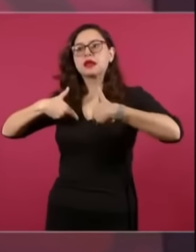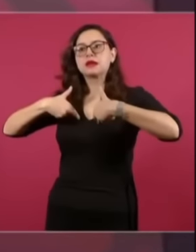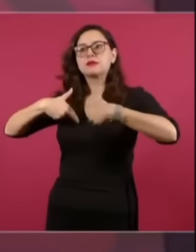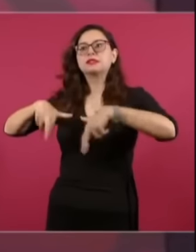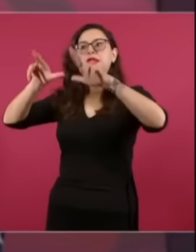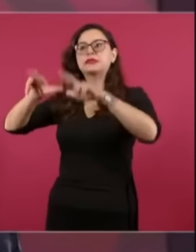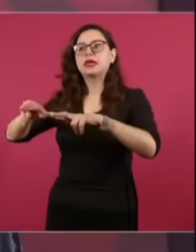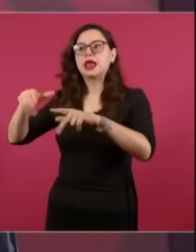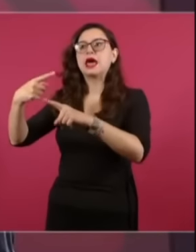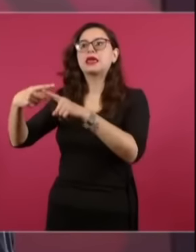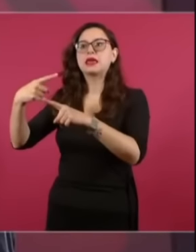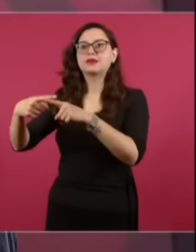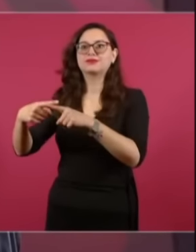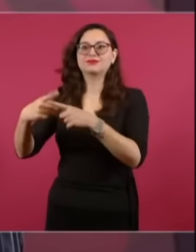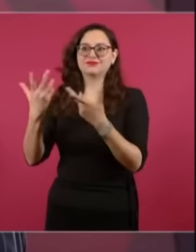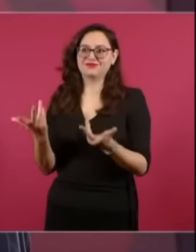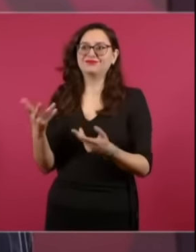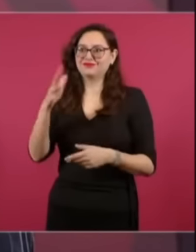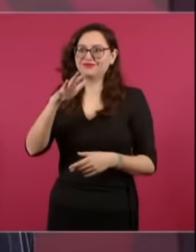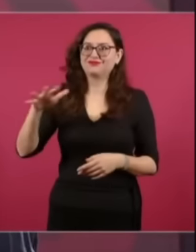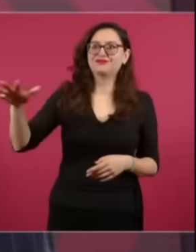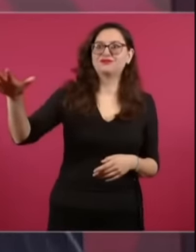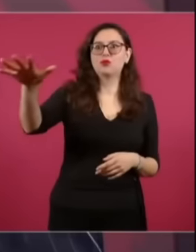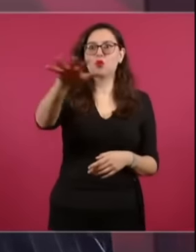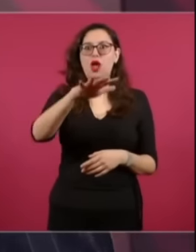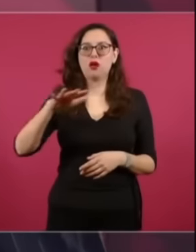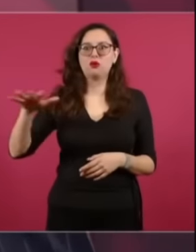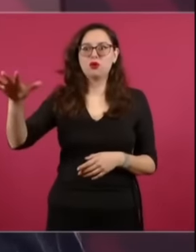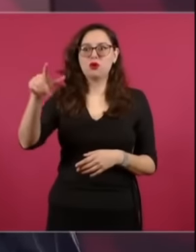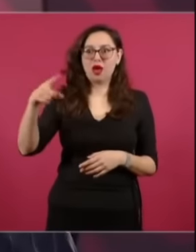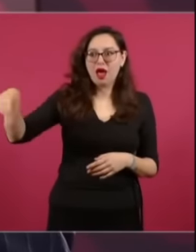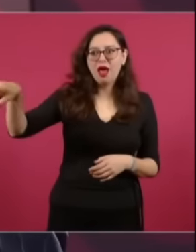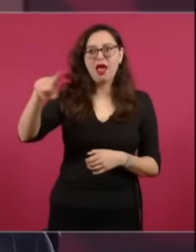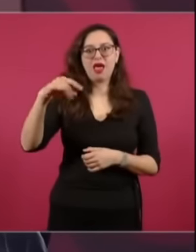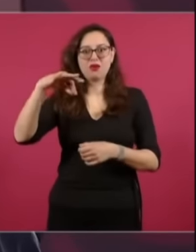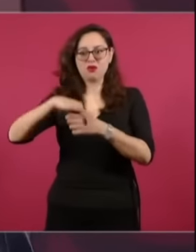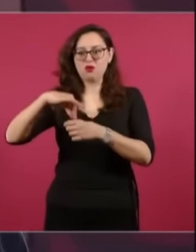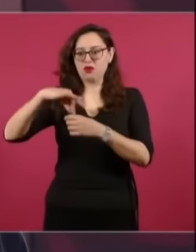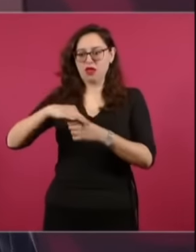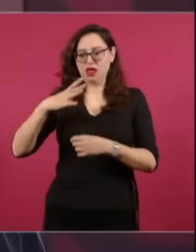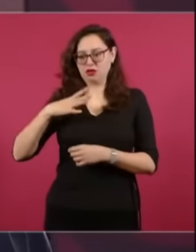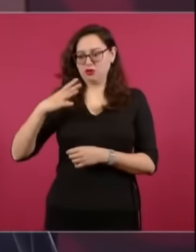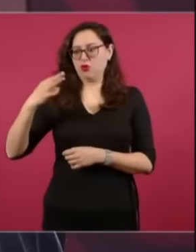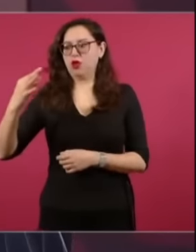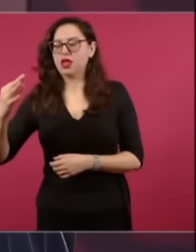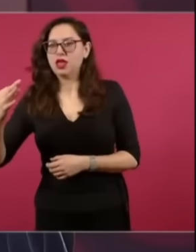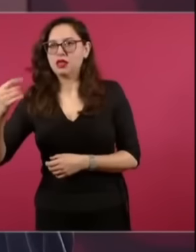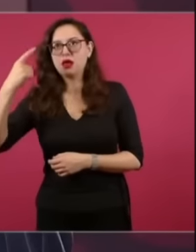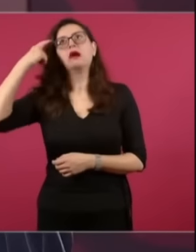su cargo a los ciudadanos,